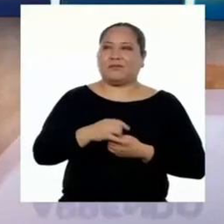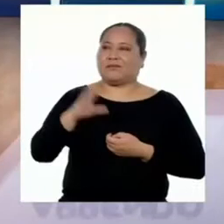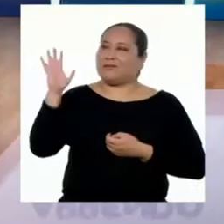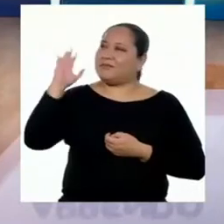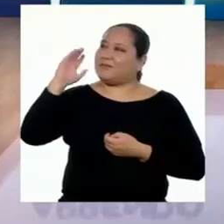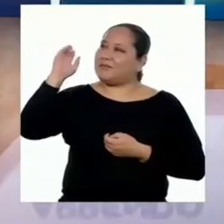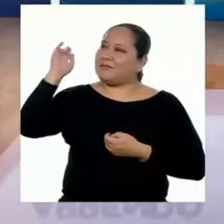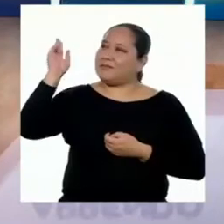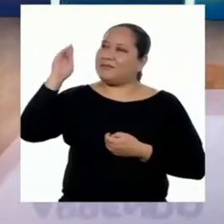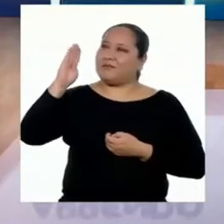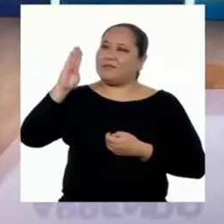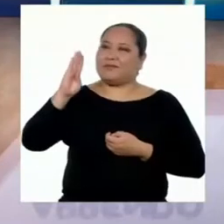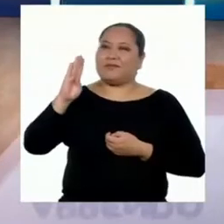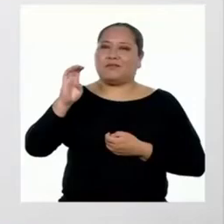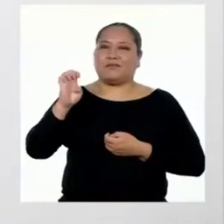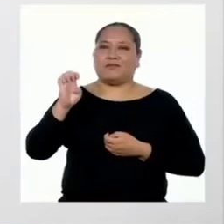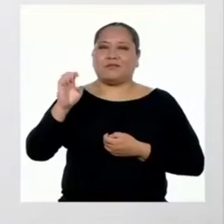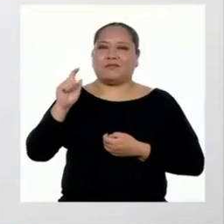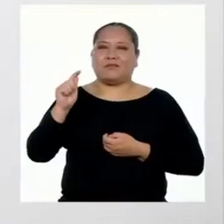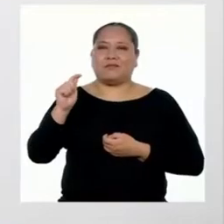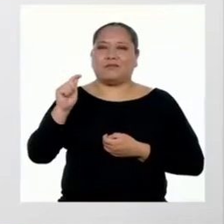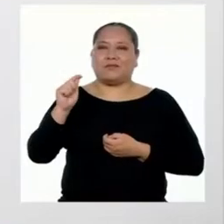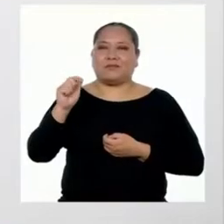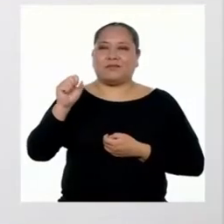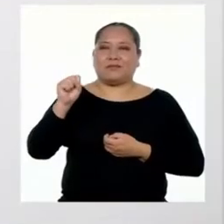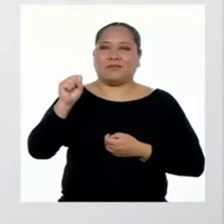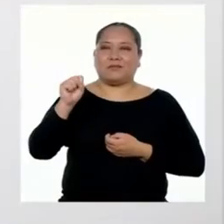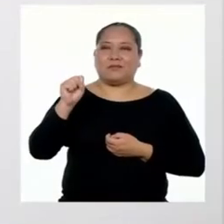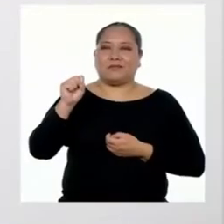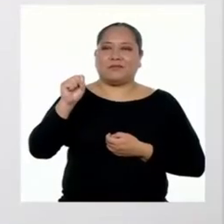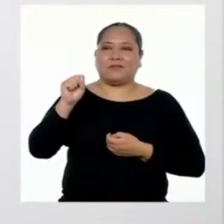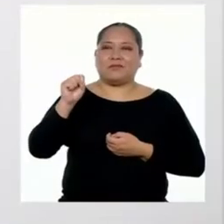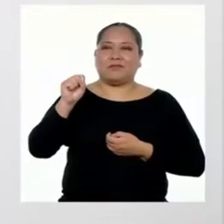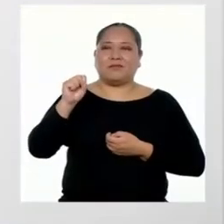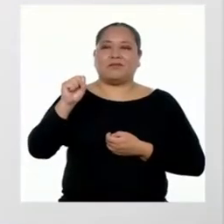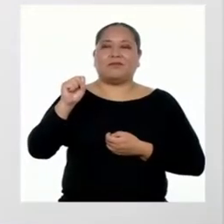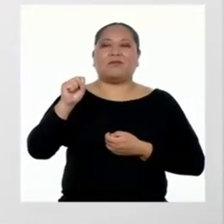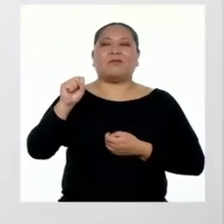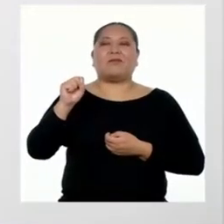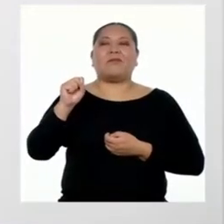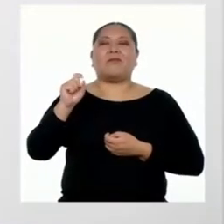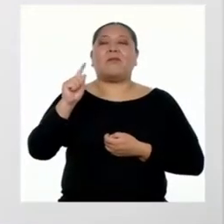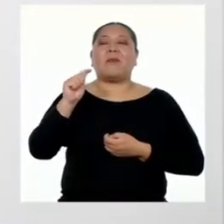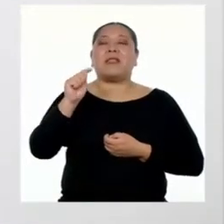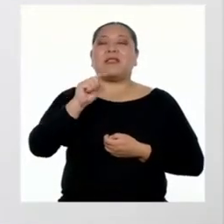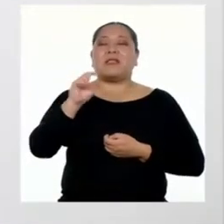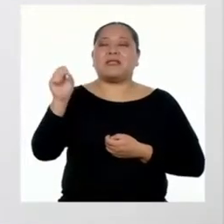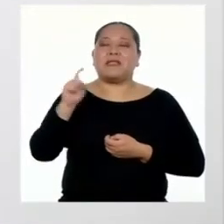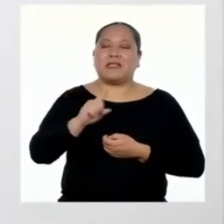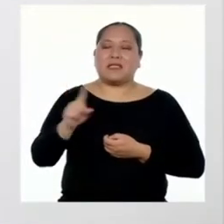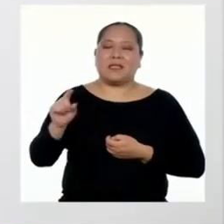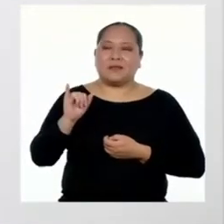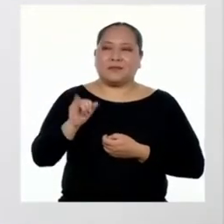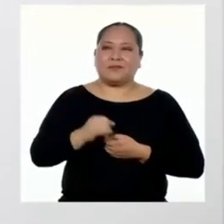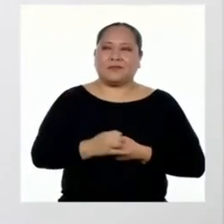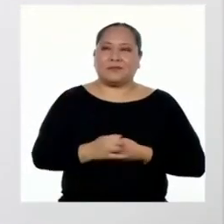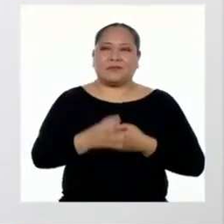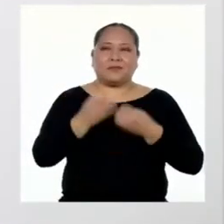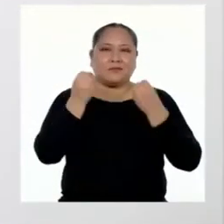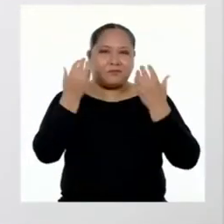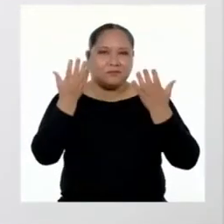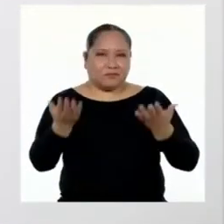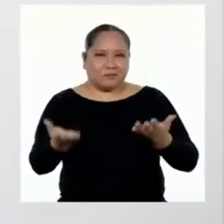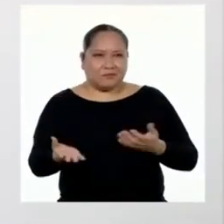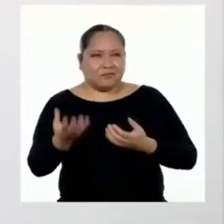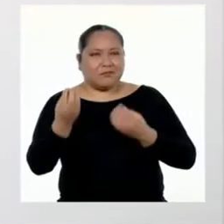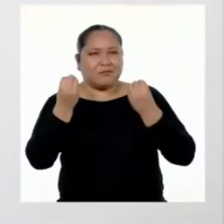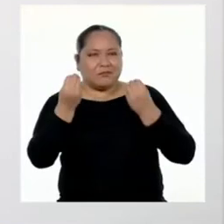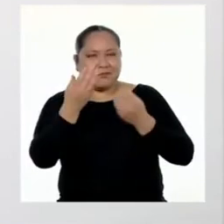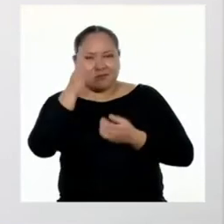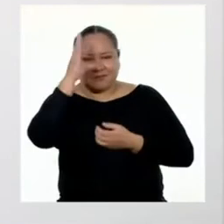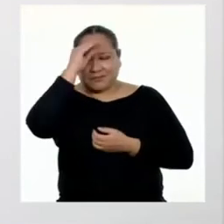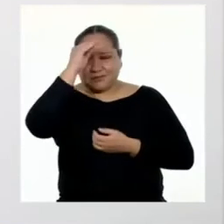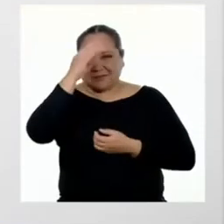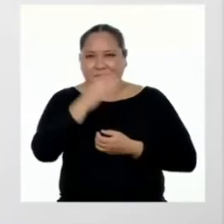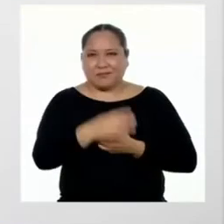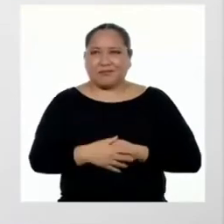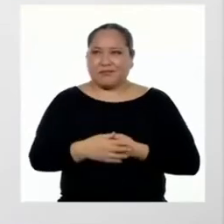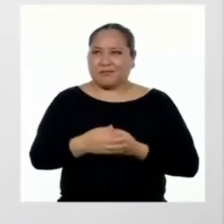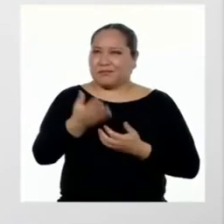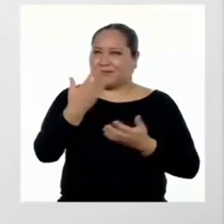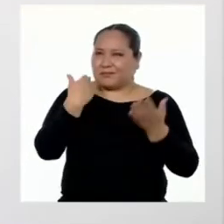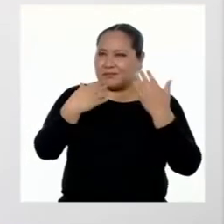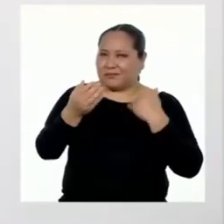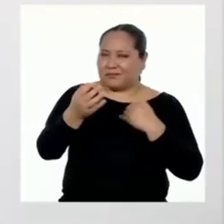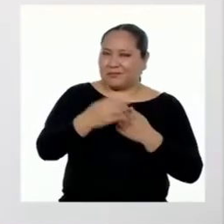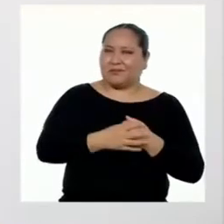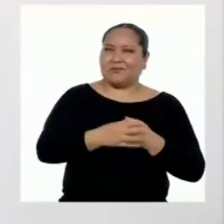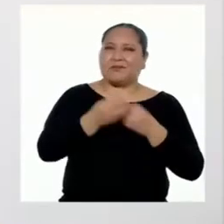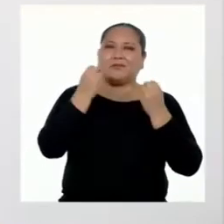¡Hola, profesora Bexy! ¡Hola, Jonathan! ¿Cómo estás? ¿Cómo están, chicas y chicos? Cuéntenme, ¿cómo les fue con el